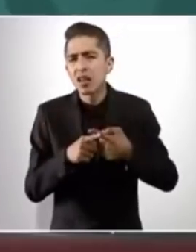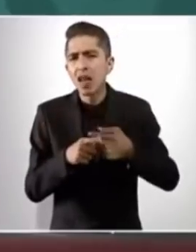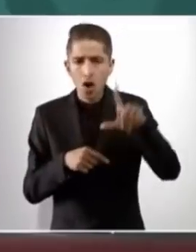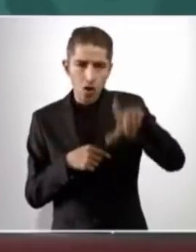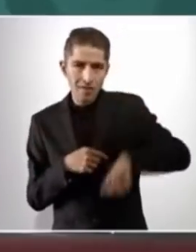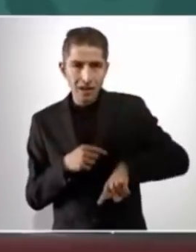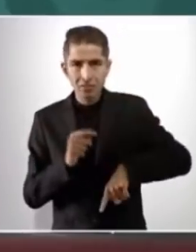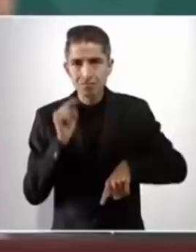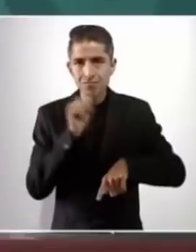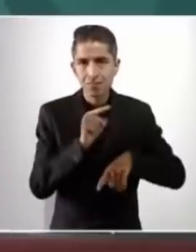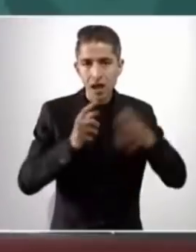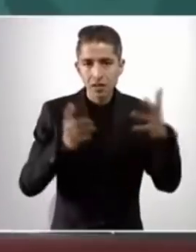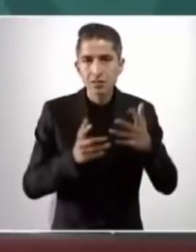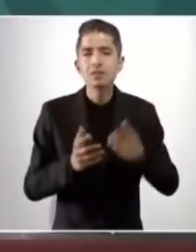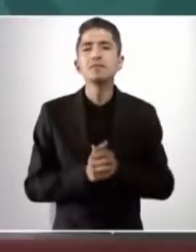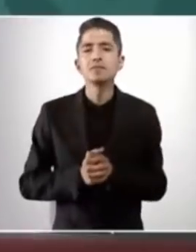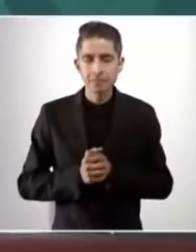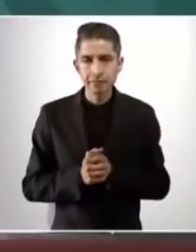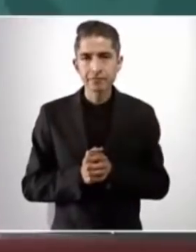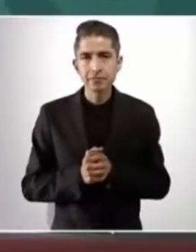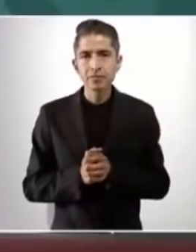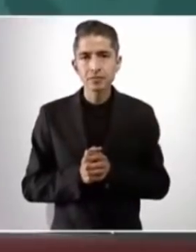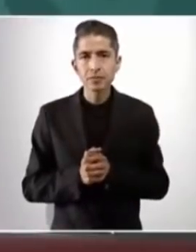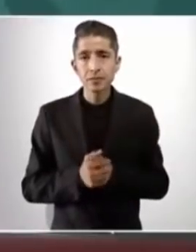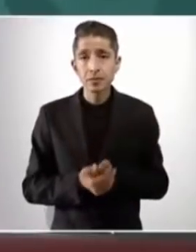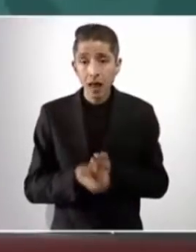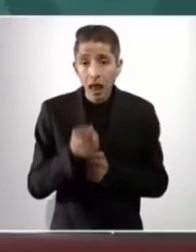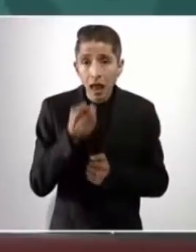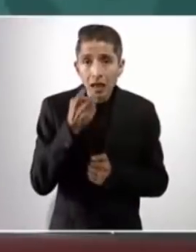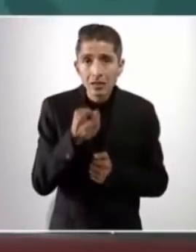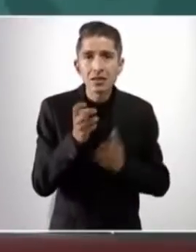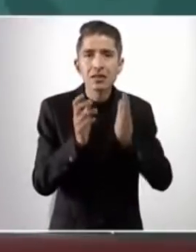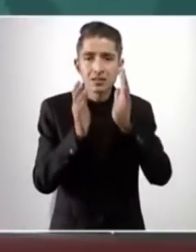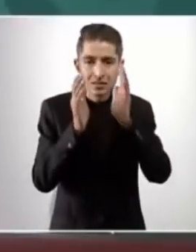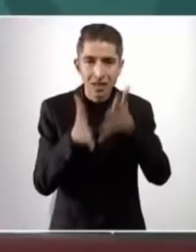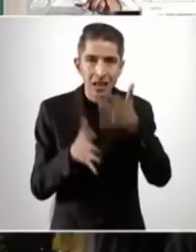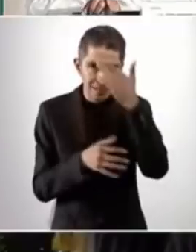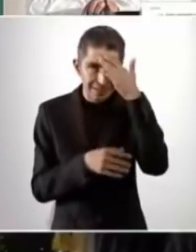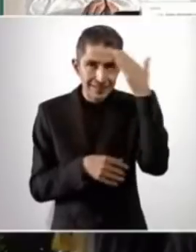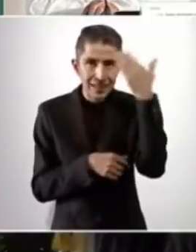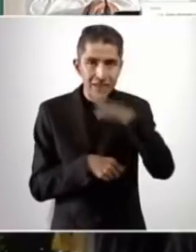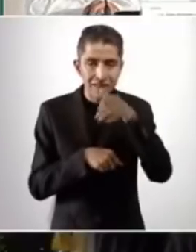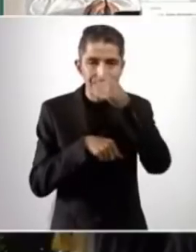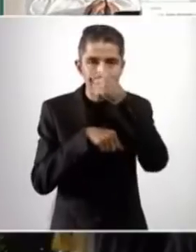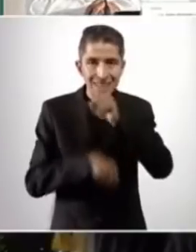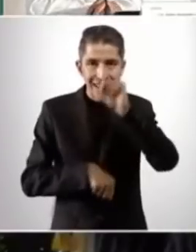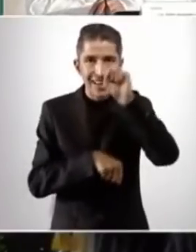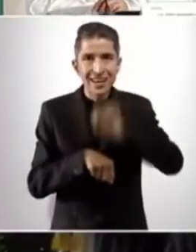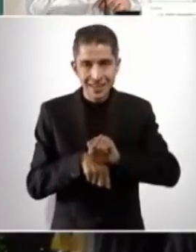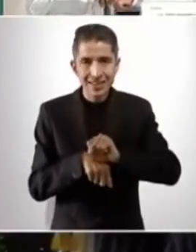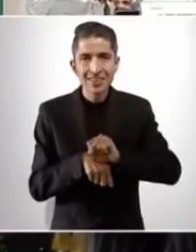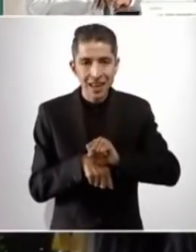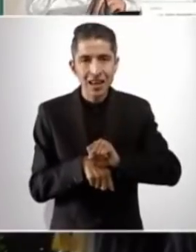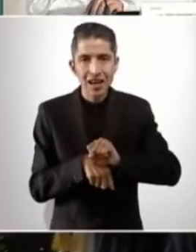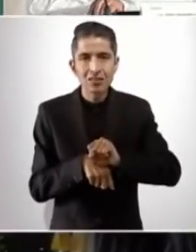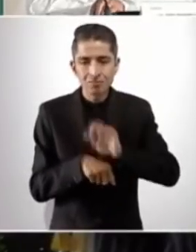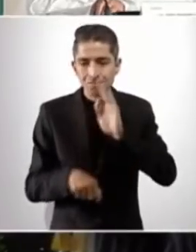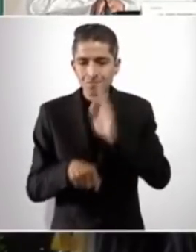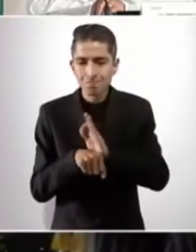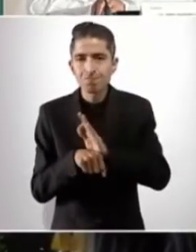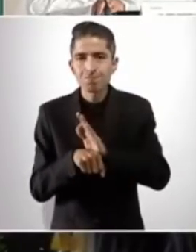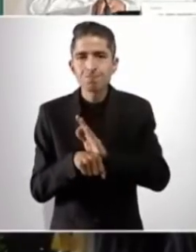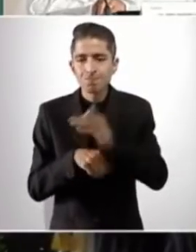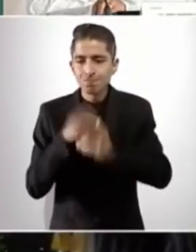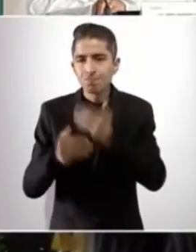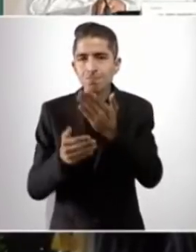gobernador. Esto ya lo sabe el secretario de Bienestar, Javier May.